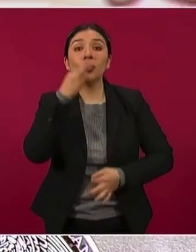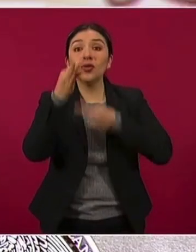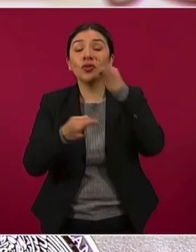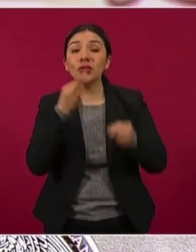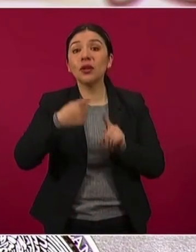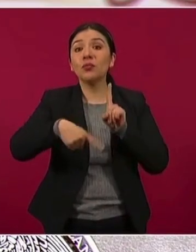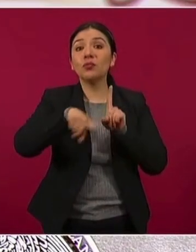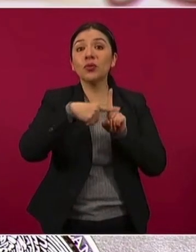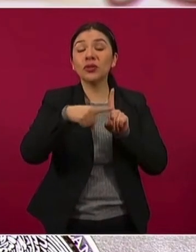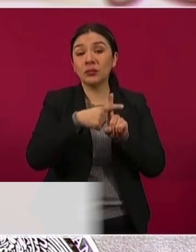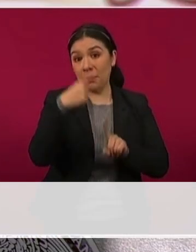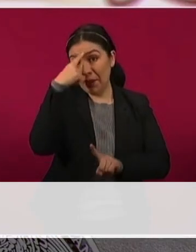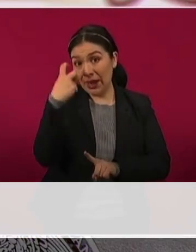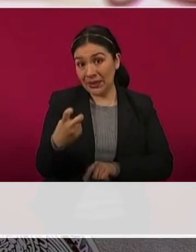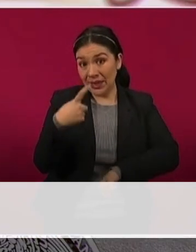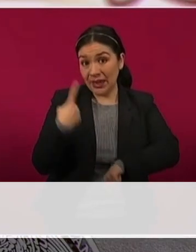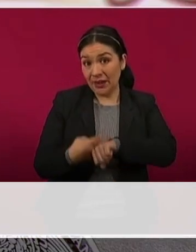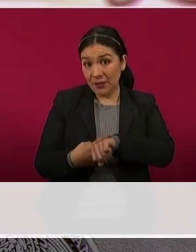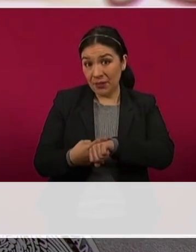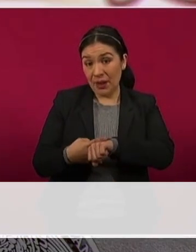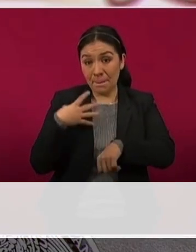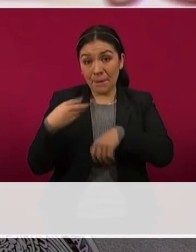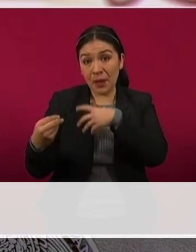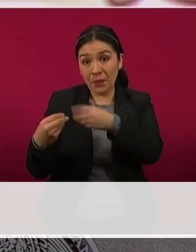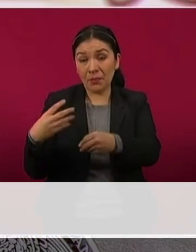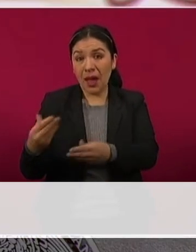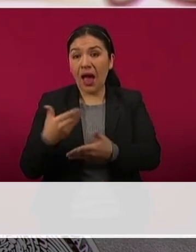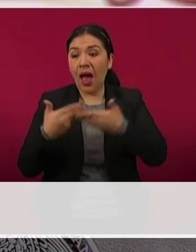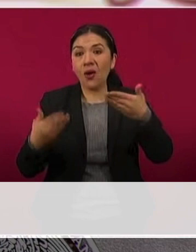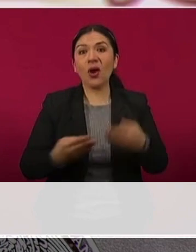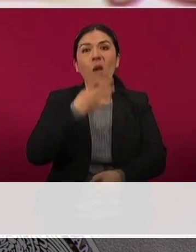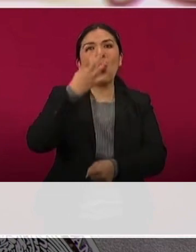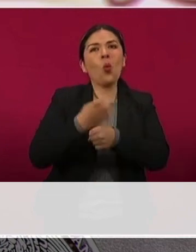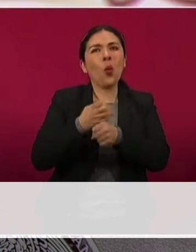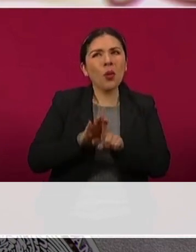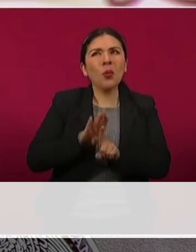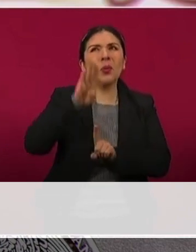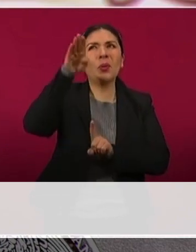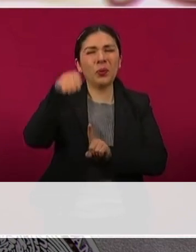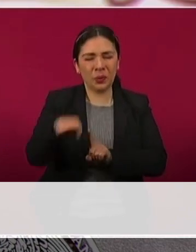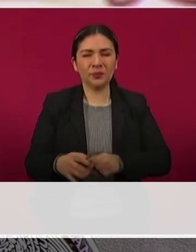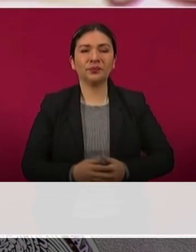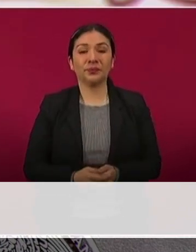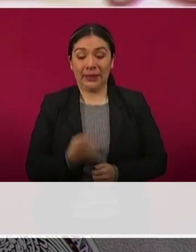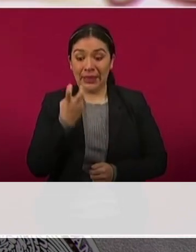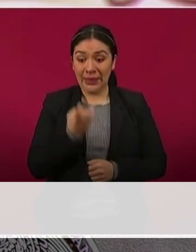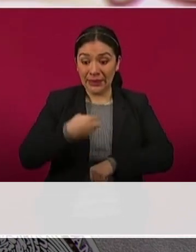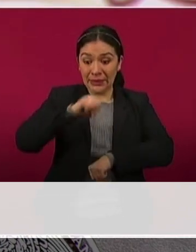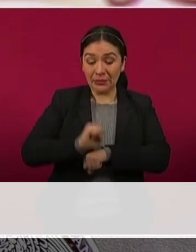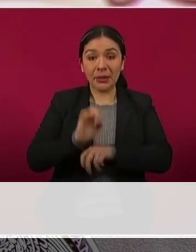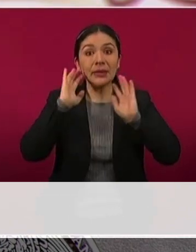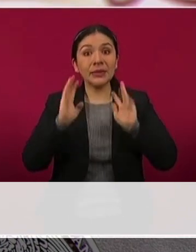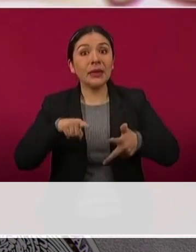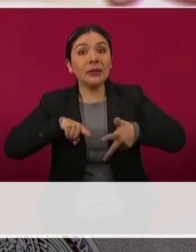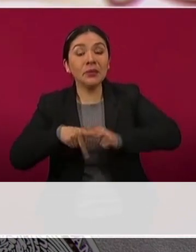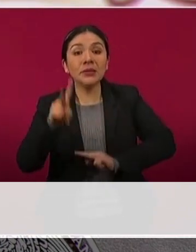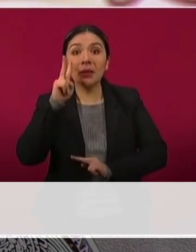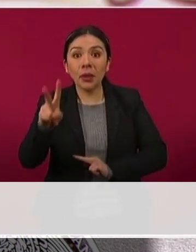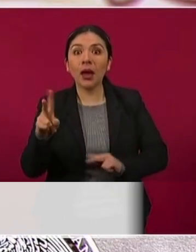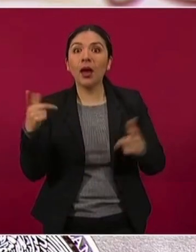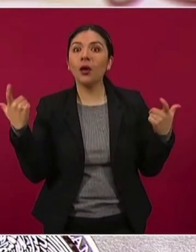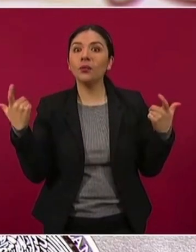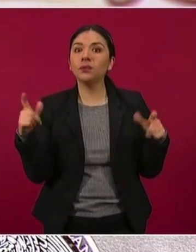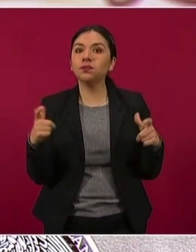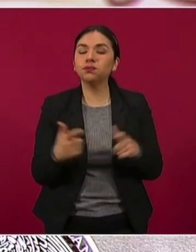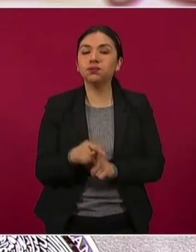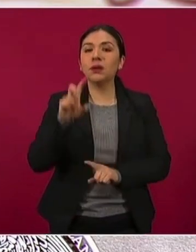Respecto a la epidemia, específicamente sobre la cuarta ola, abrimos la semana ya con reducción. Se redujo